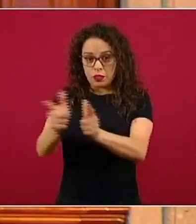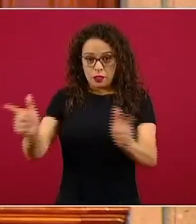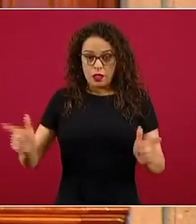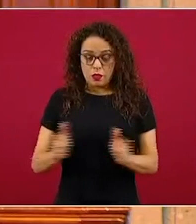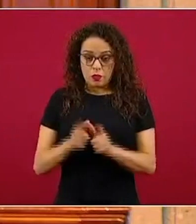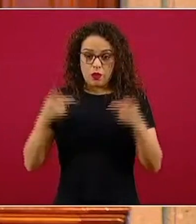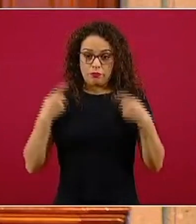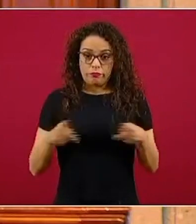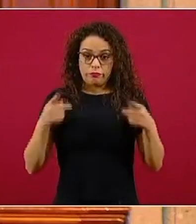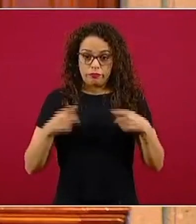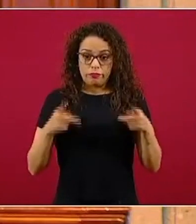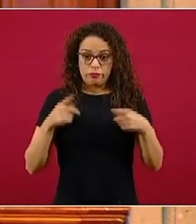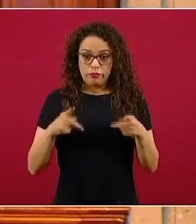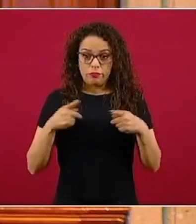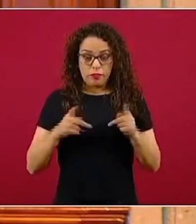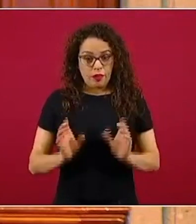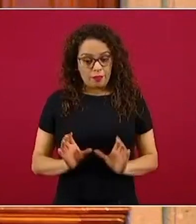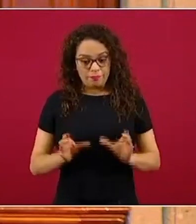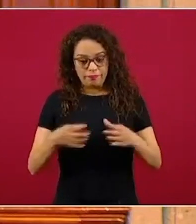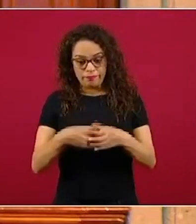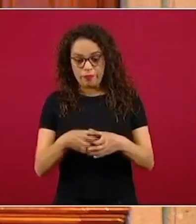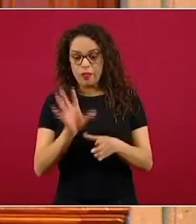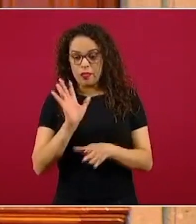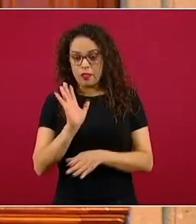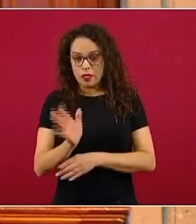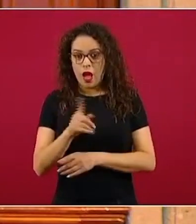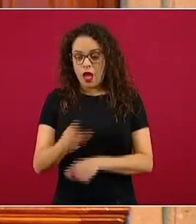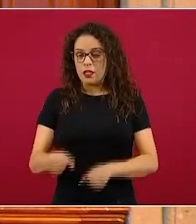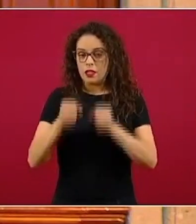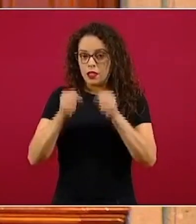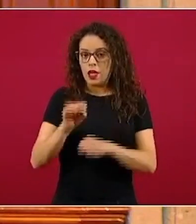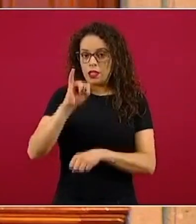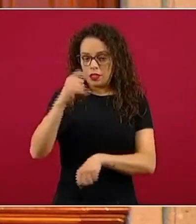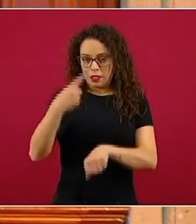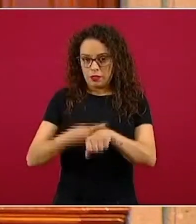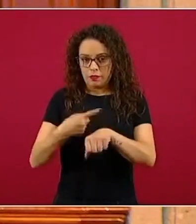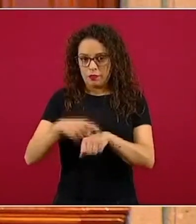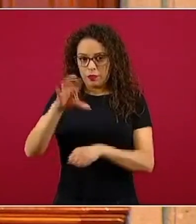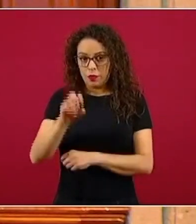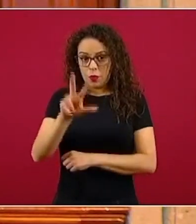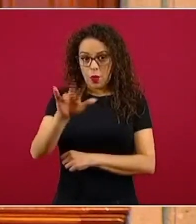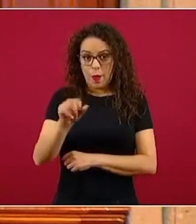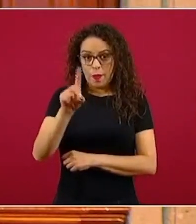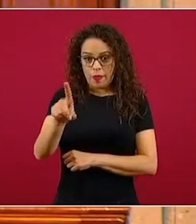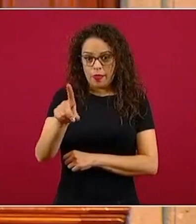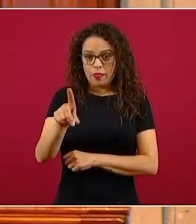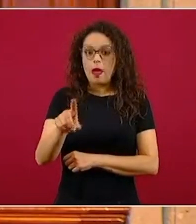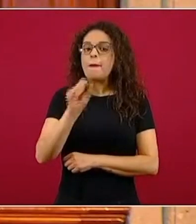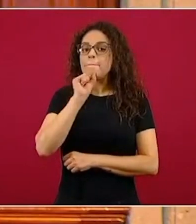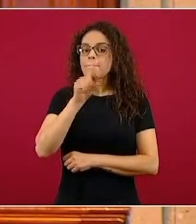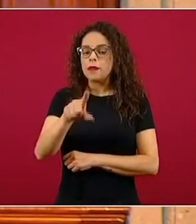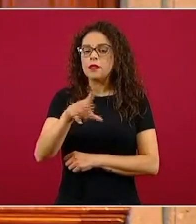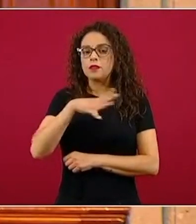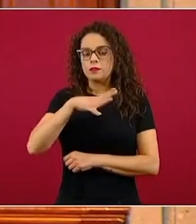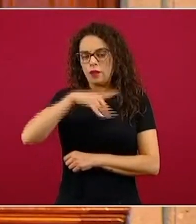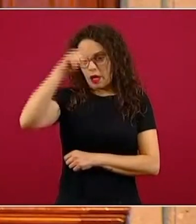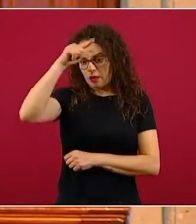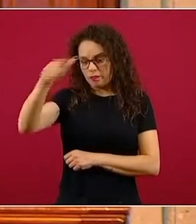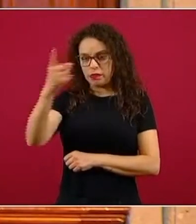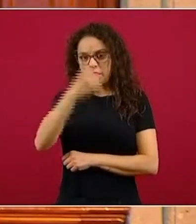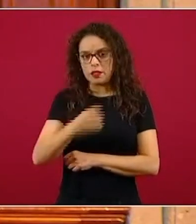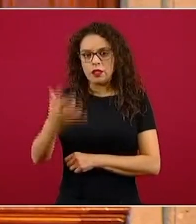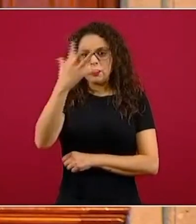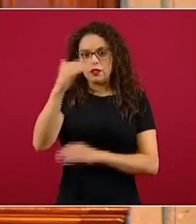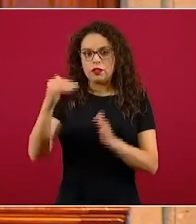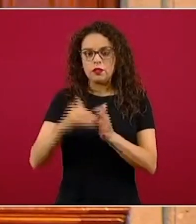personas que fueron ya clasificadas como casos confirmados de COVID-19, también se identifican 105 mil